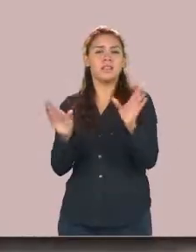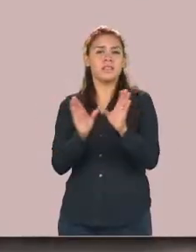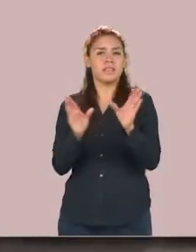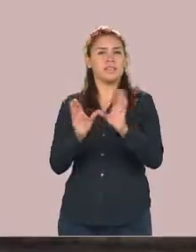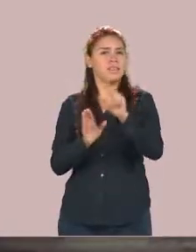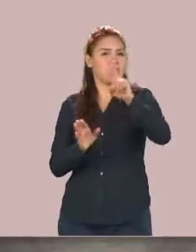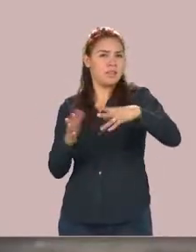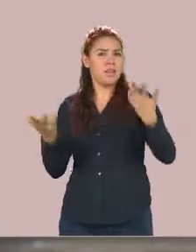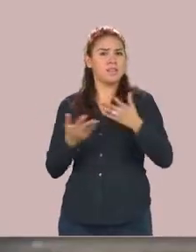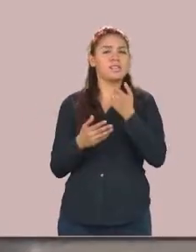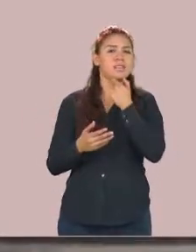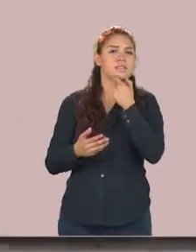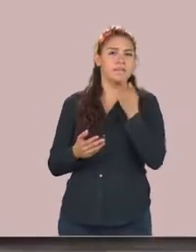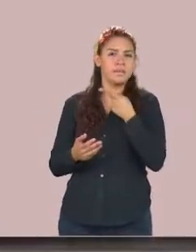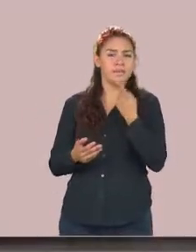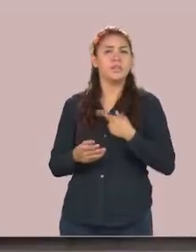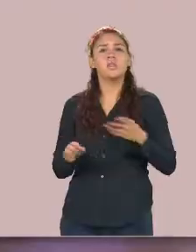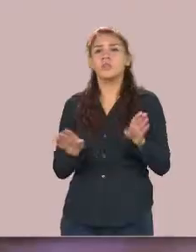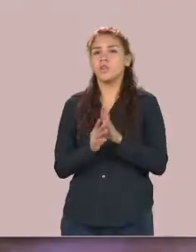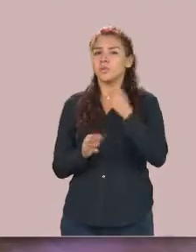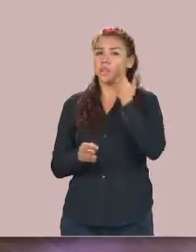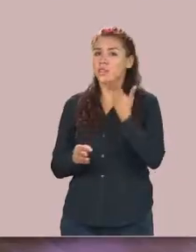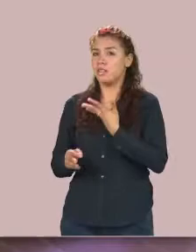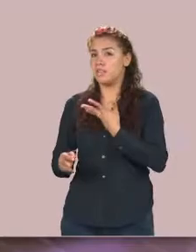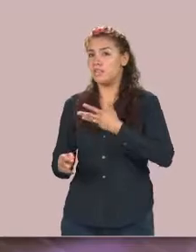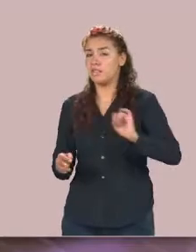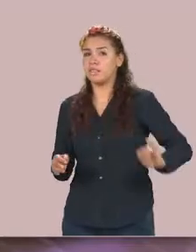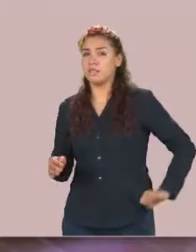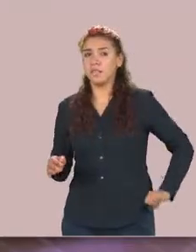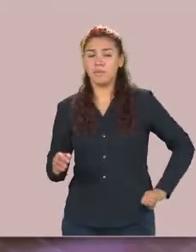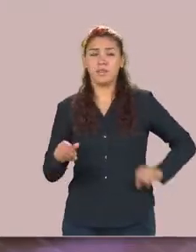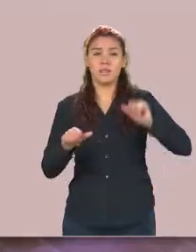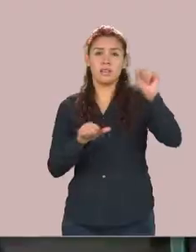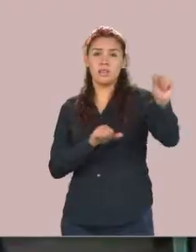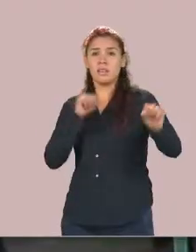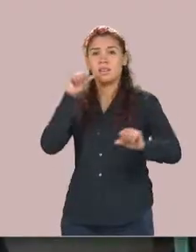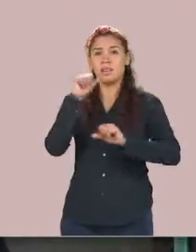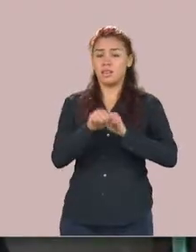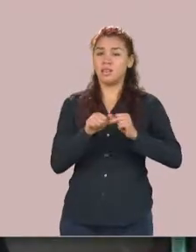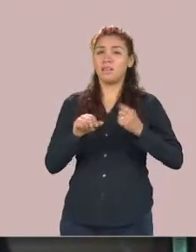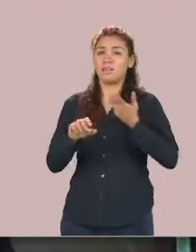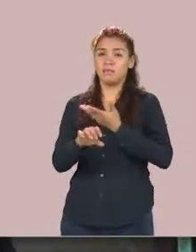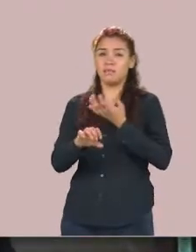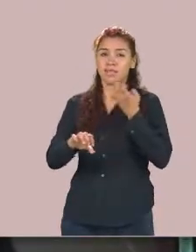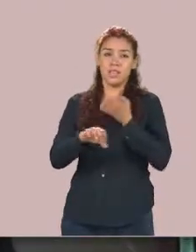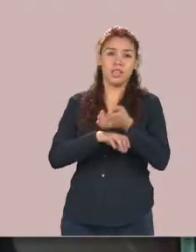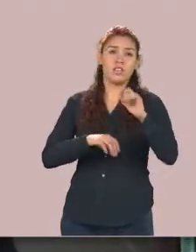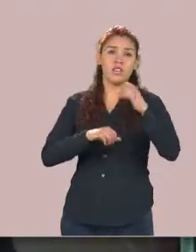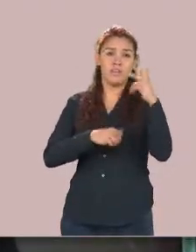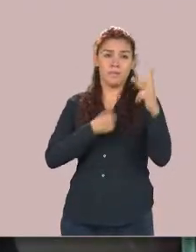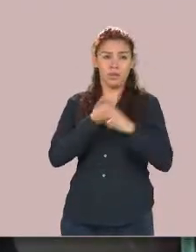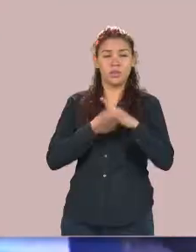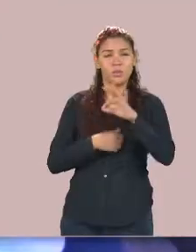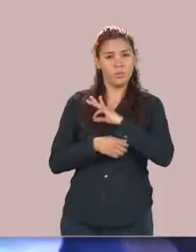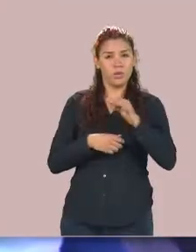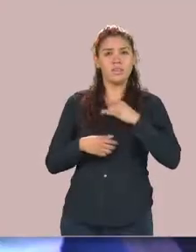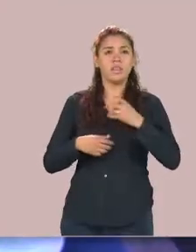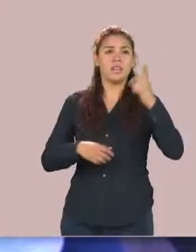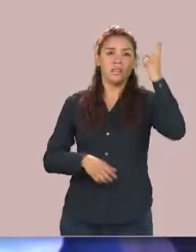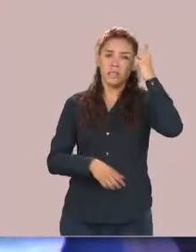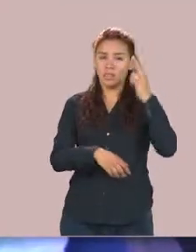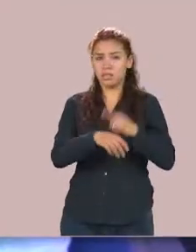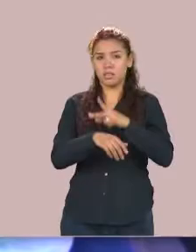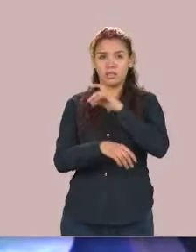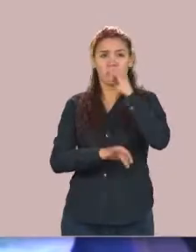Si te interesa realizar movilidad académica puedes comunicarte a la Dirección de Internacionalización y Cooperación Académica